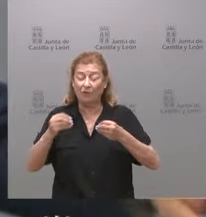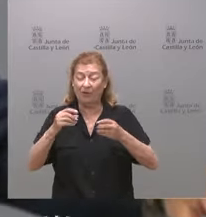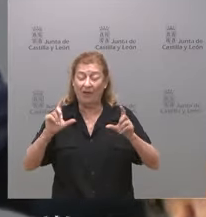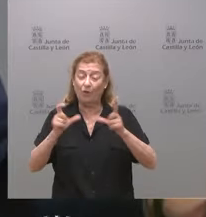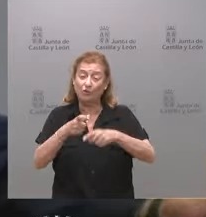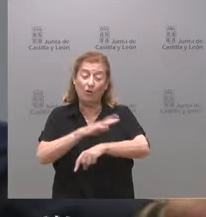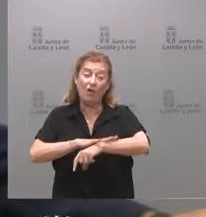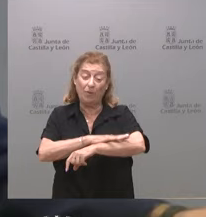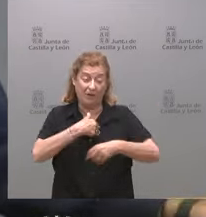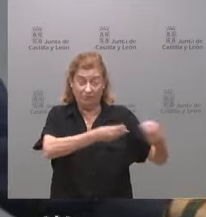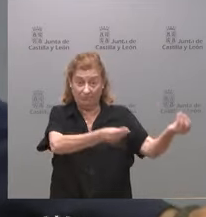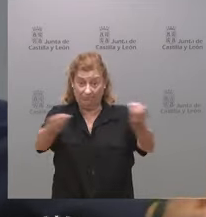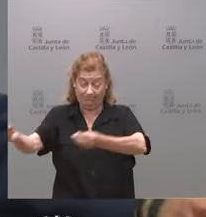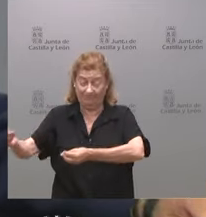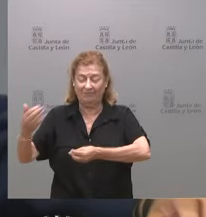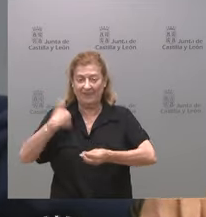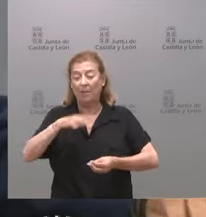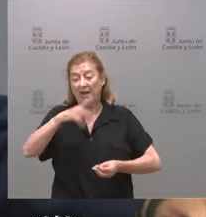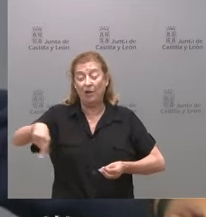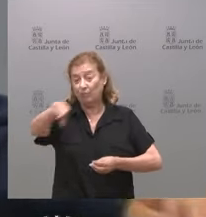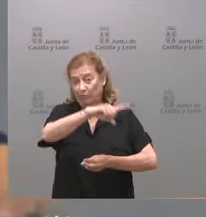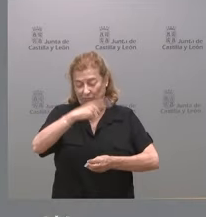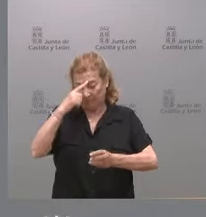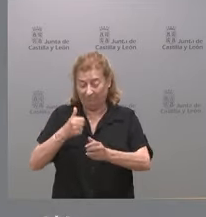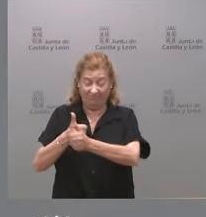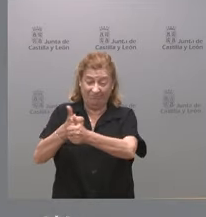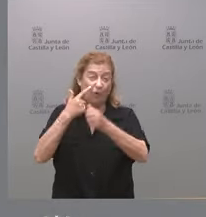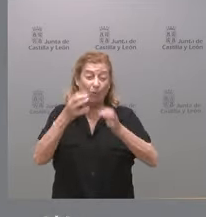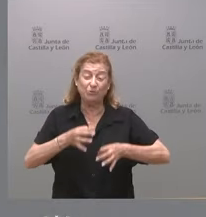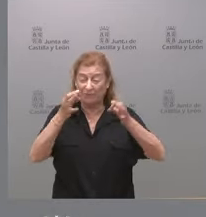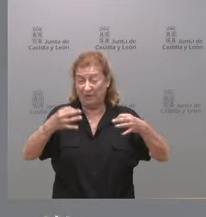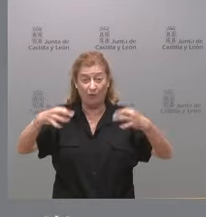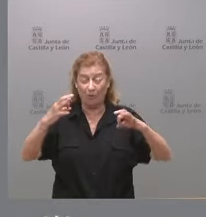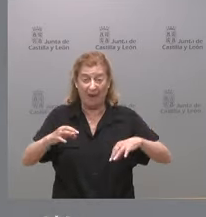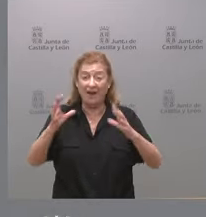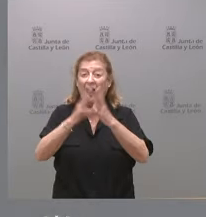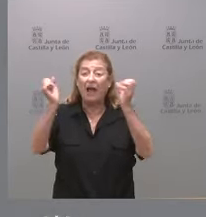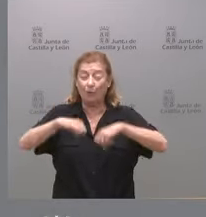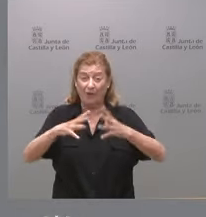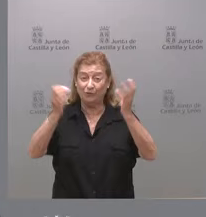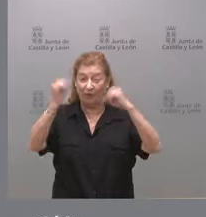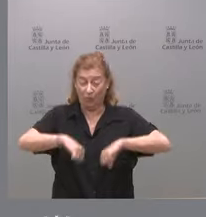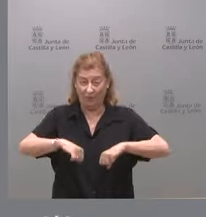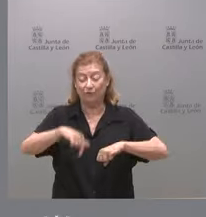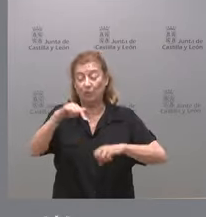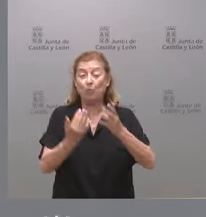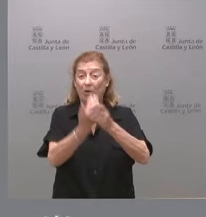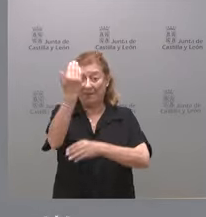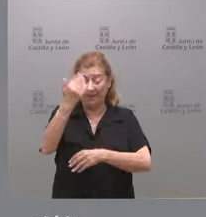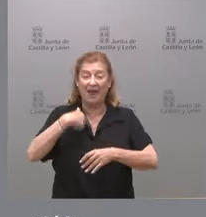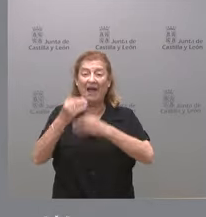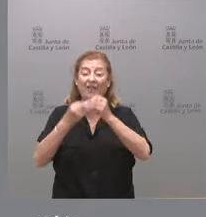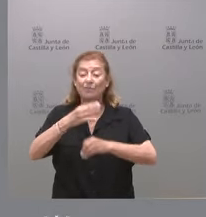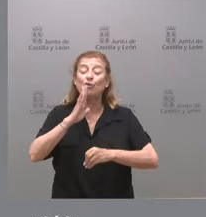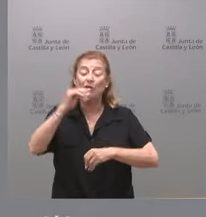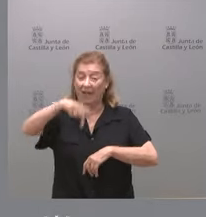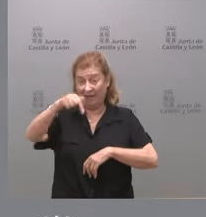para que puedan ir siguiendo, como es normal, todos los acuerdos que se han aprobado esta mañana. Lo hacemos aquí en